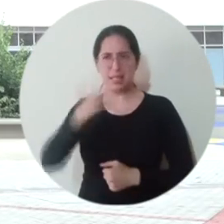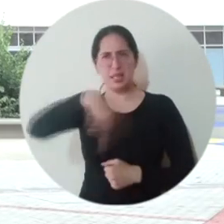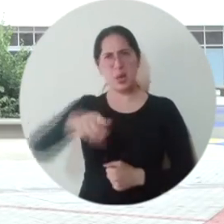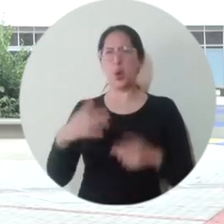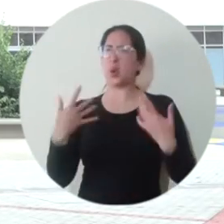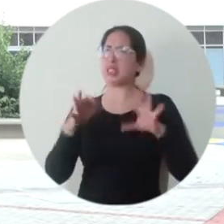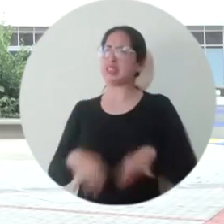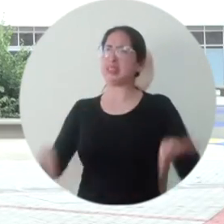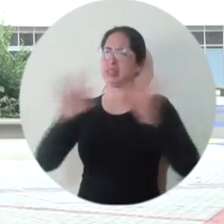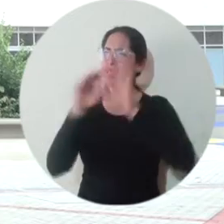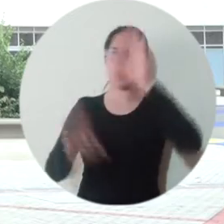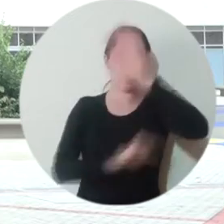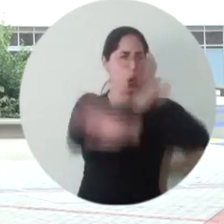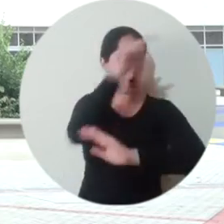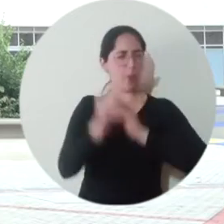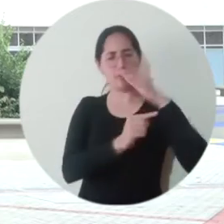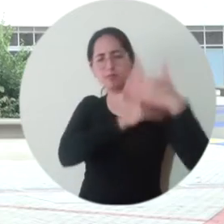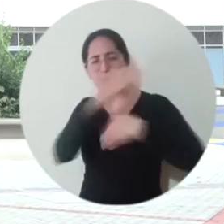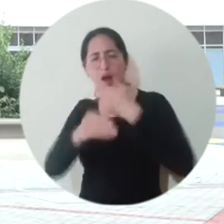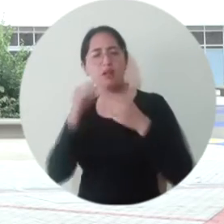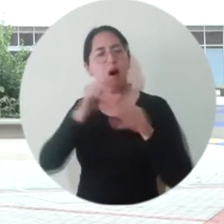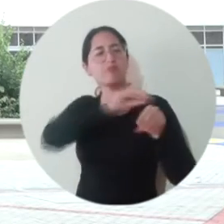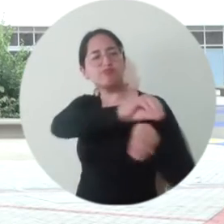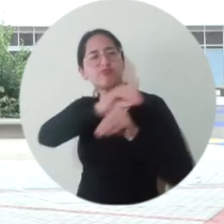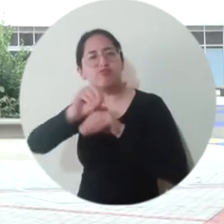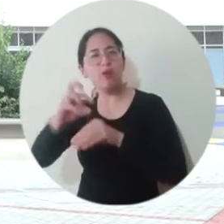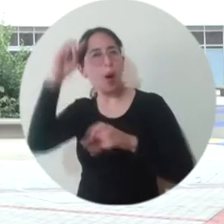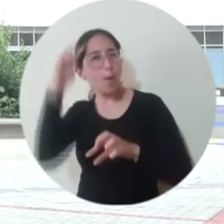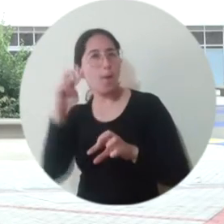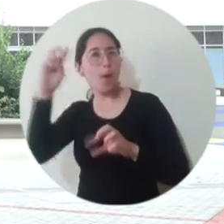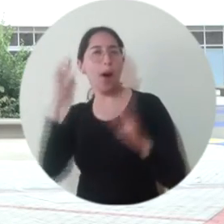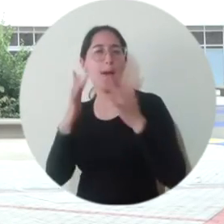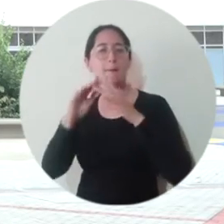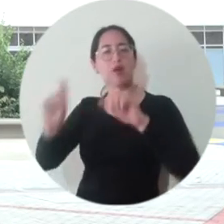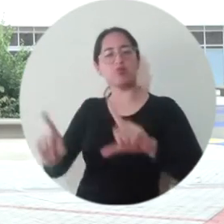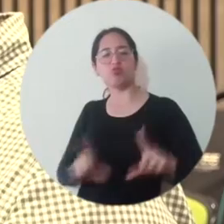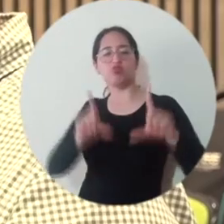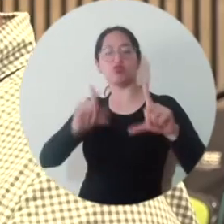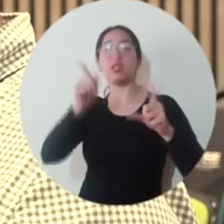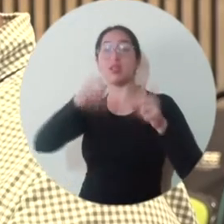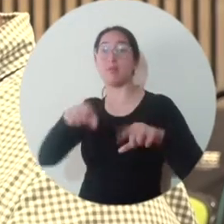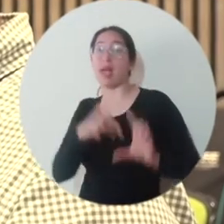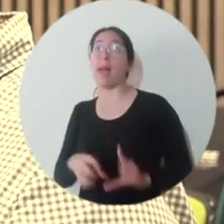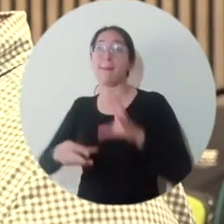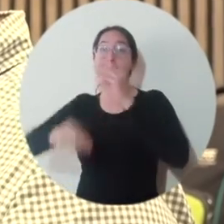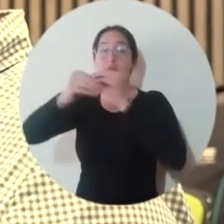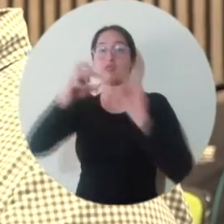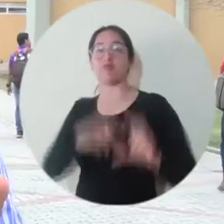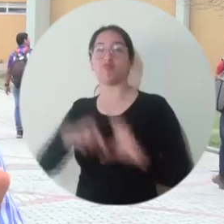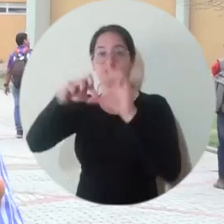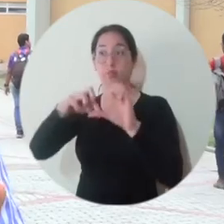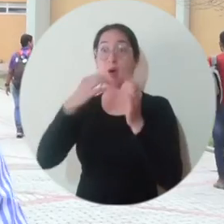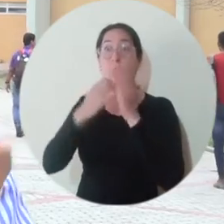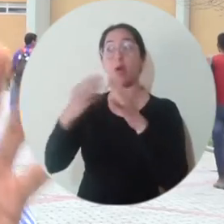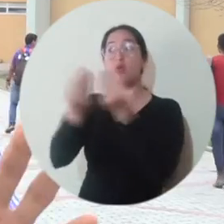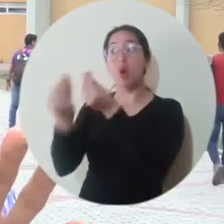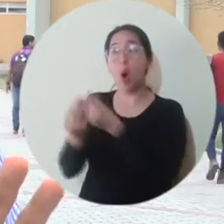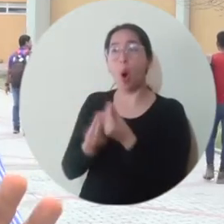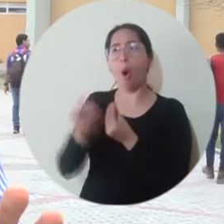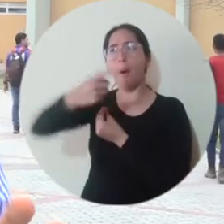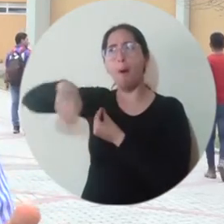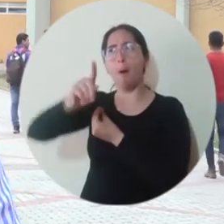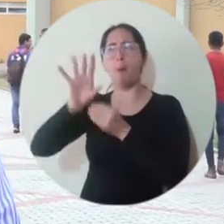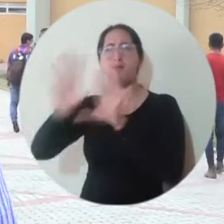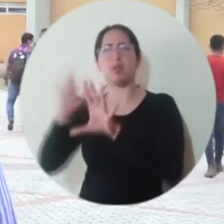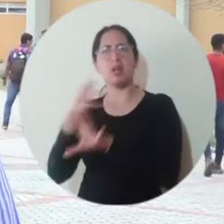de manera transversal al quehacer de los profesionales a nivel de posgrado. Con nuestros colegas en